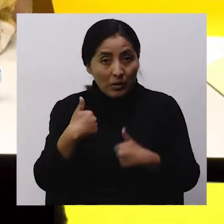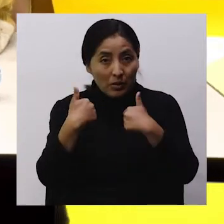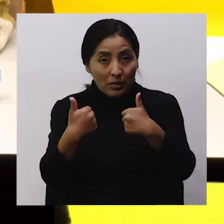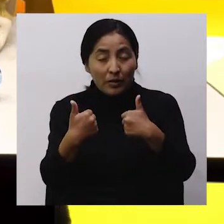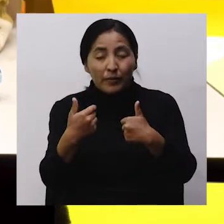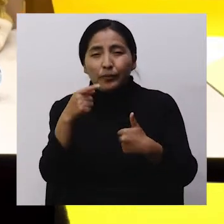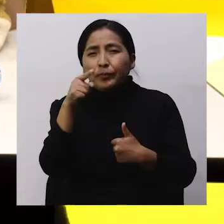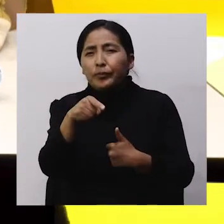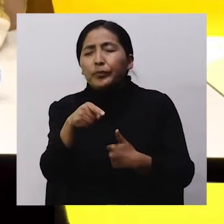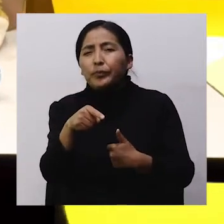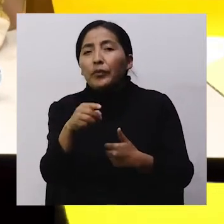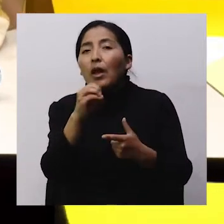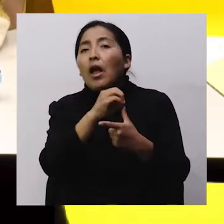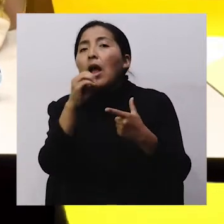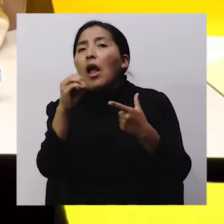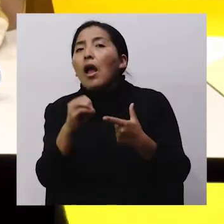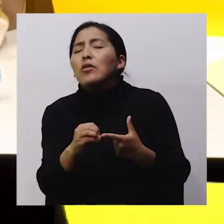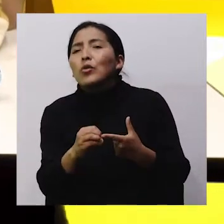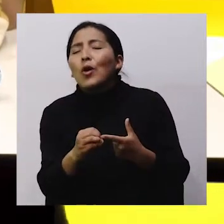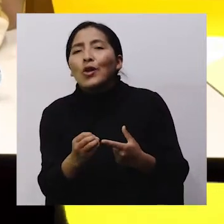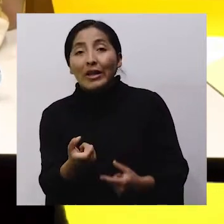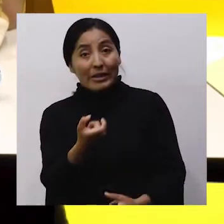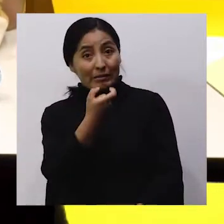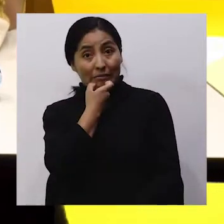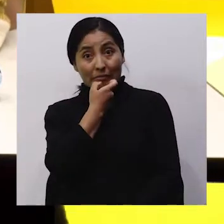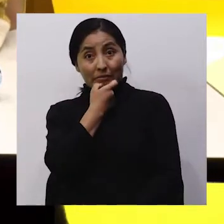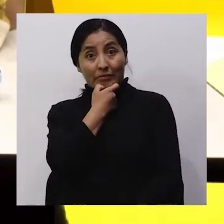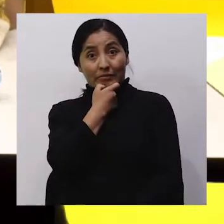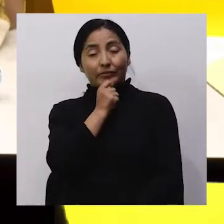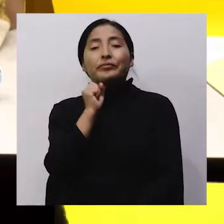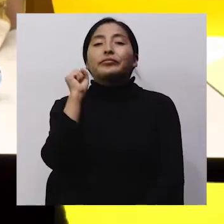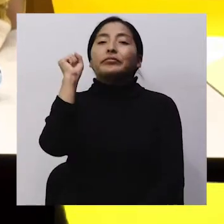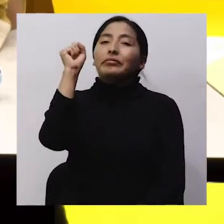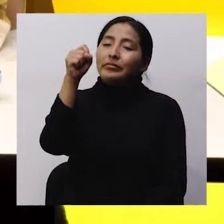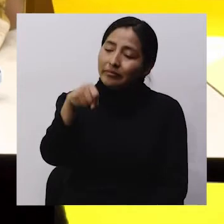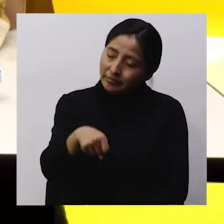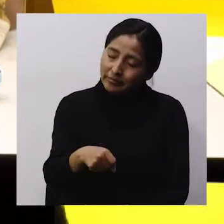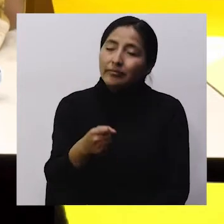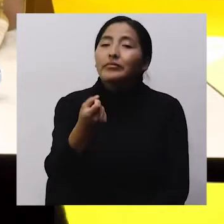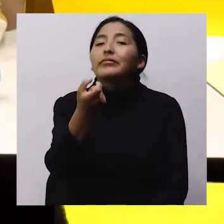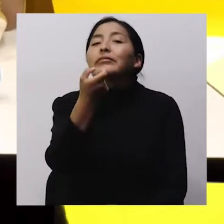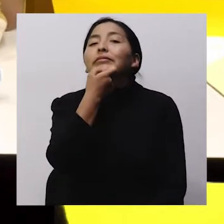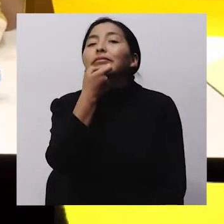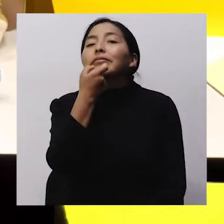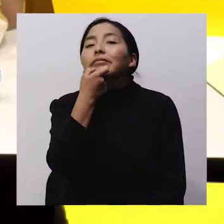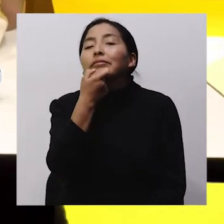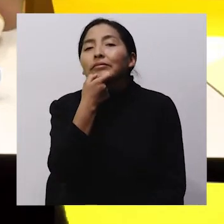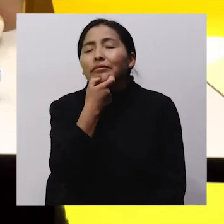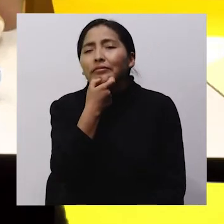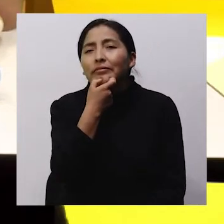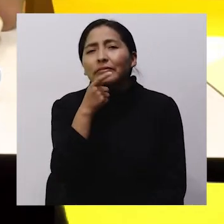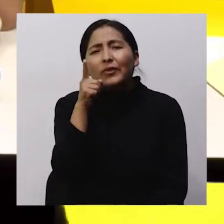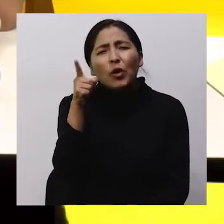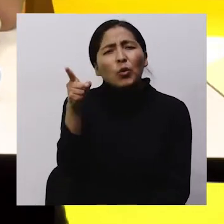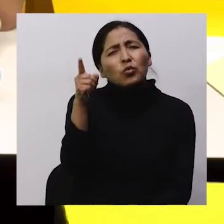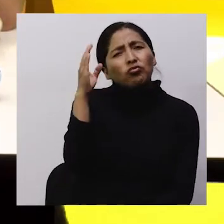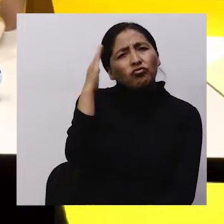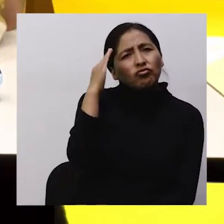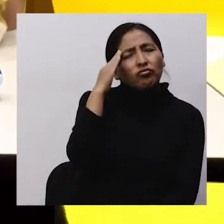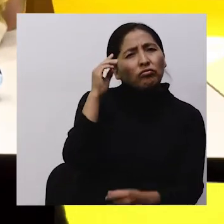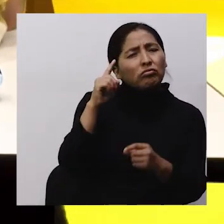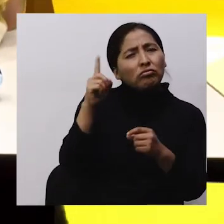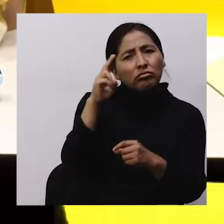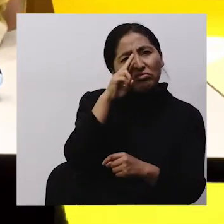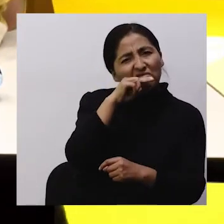¡Ah! Entonces nos tiene que hacer reír Exacto Nos tiene que hacer reír ¿Y usted sabe de algún chiste, profe?